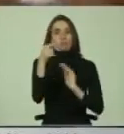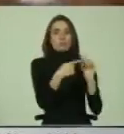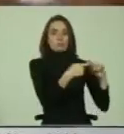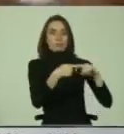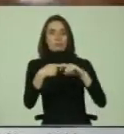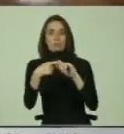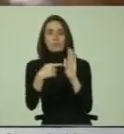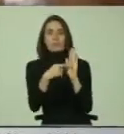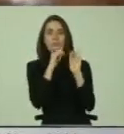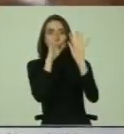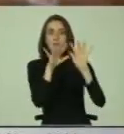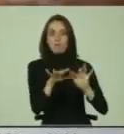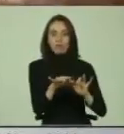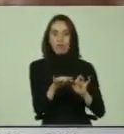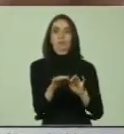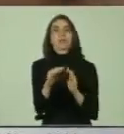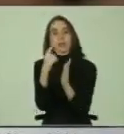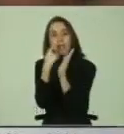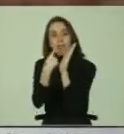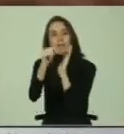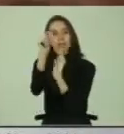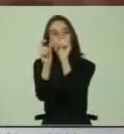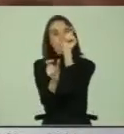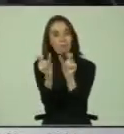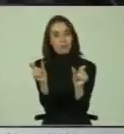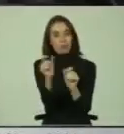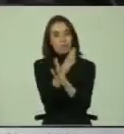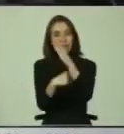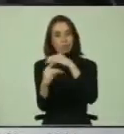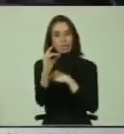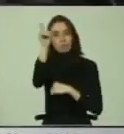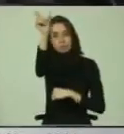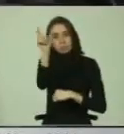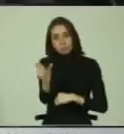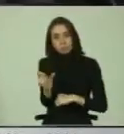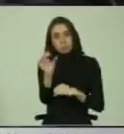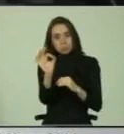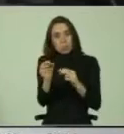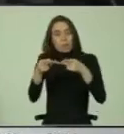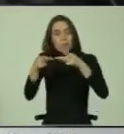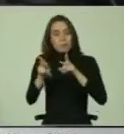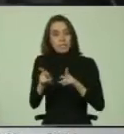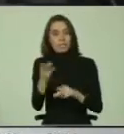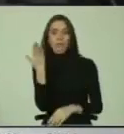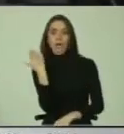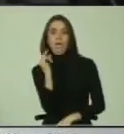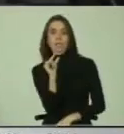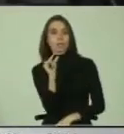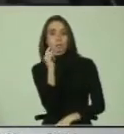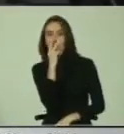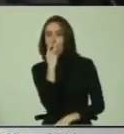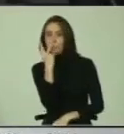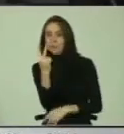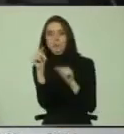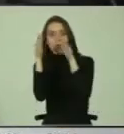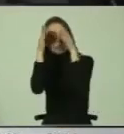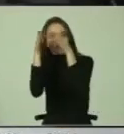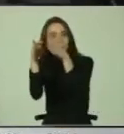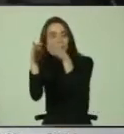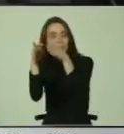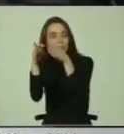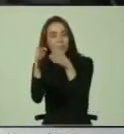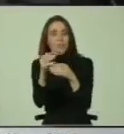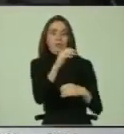El reconocimiento de las personas con discapacidad como sujetos de derechos es un enfoque reciente. Durante décadas,